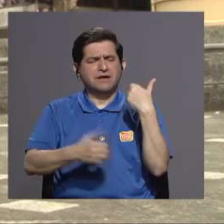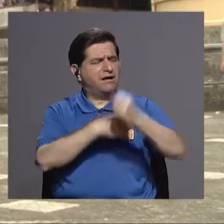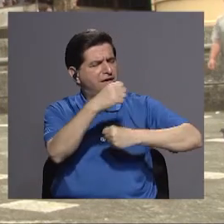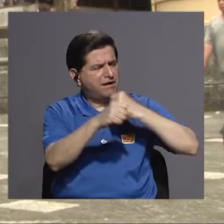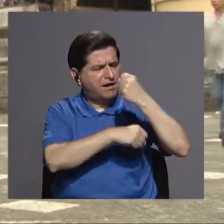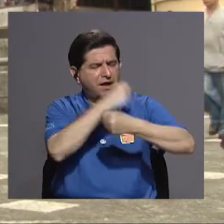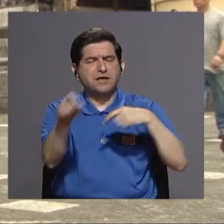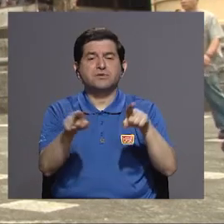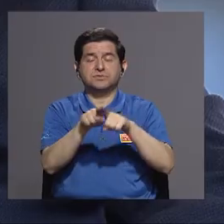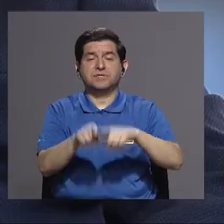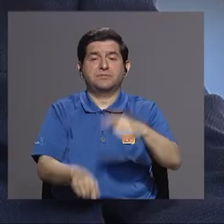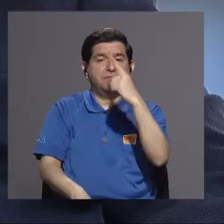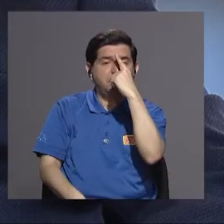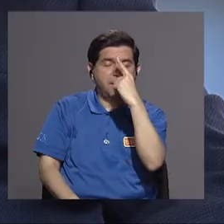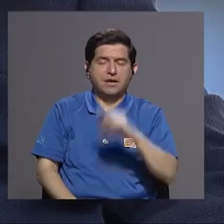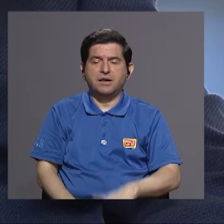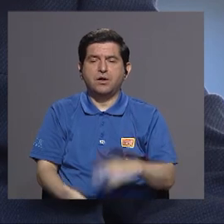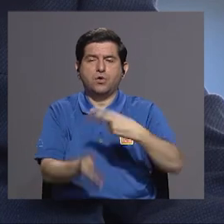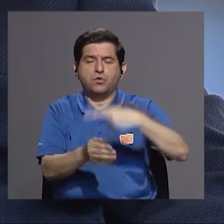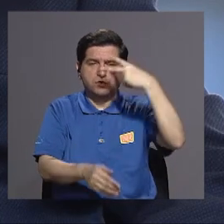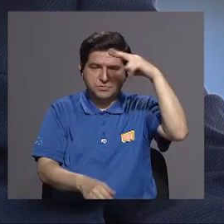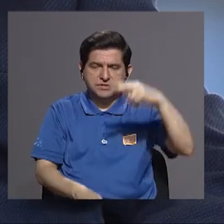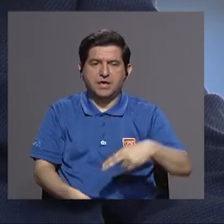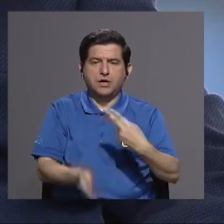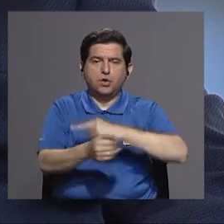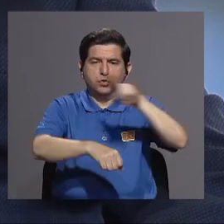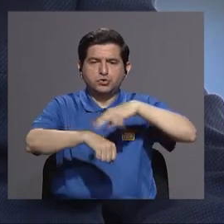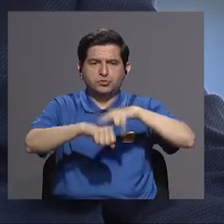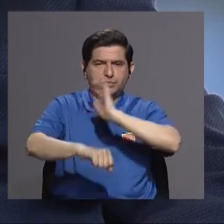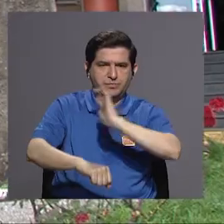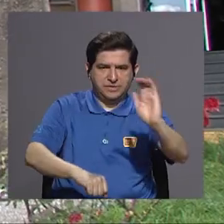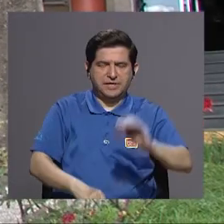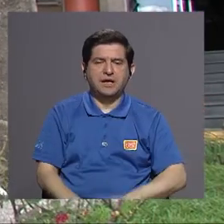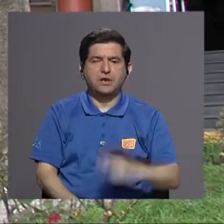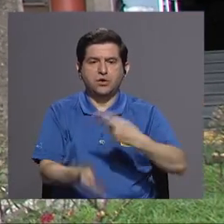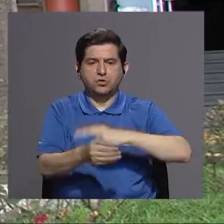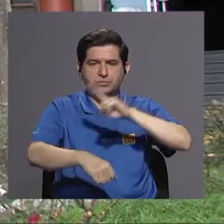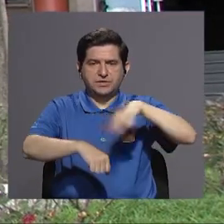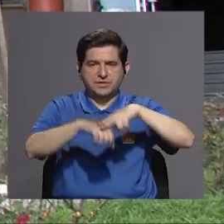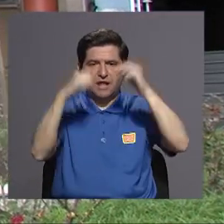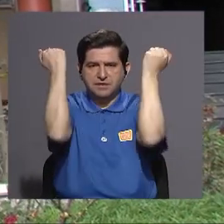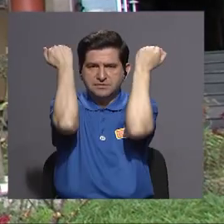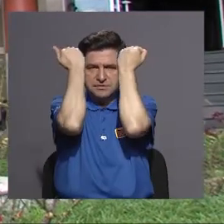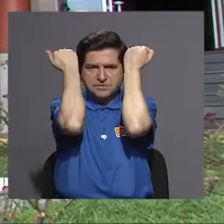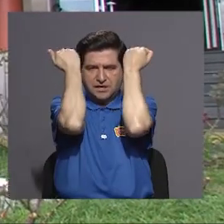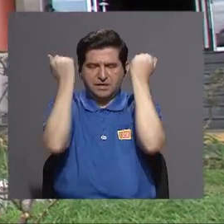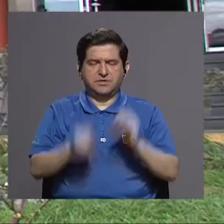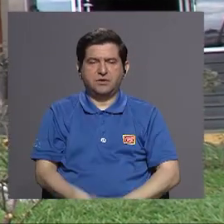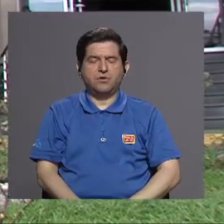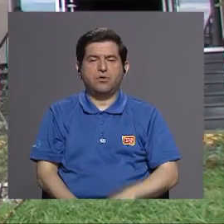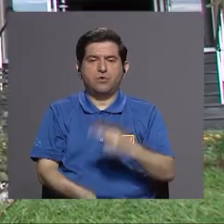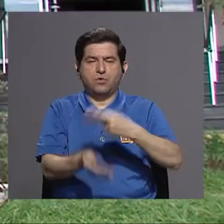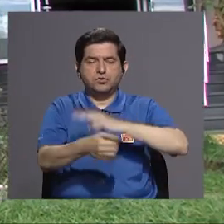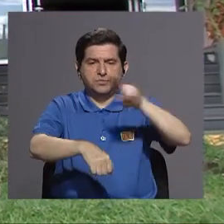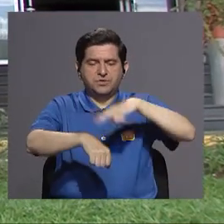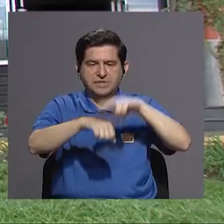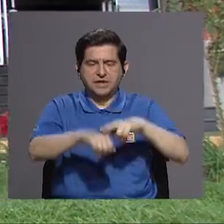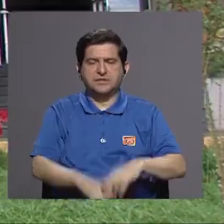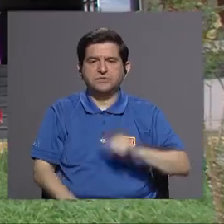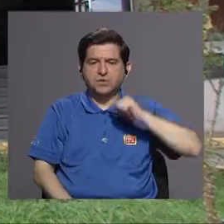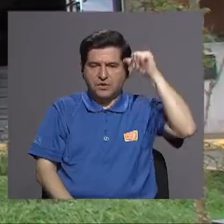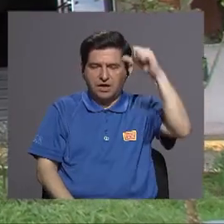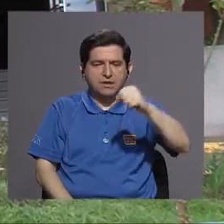de a calderón guardia médico hospital nacional de niños el hospital nacional psiquiátrico el hospital nacional geriátrico